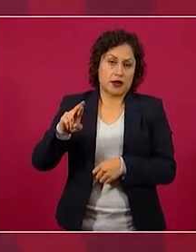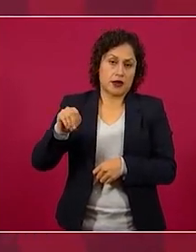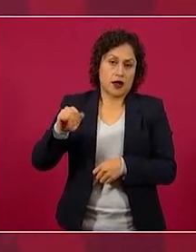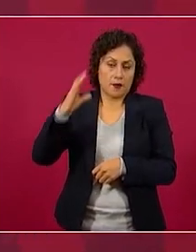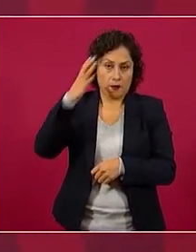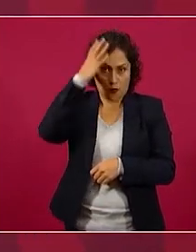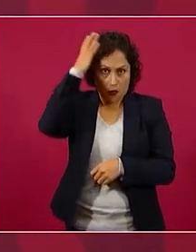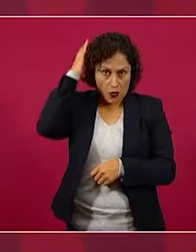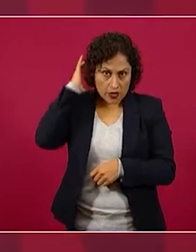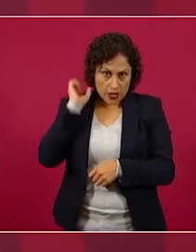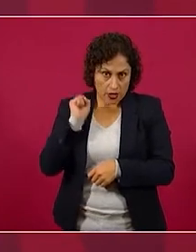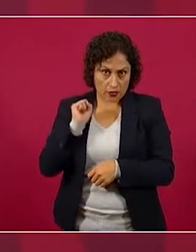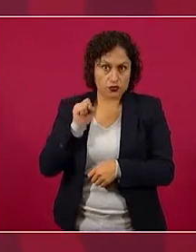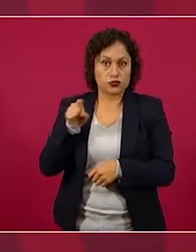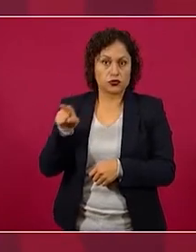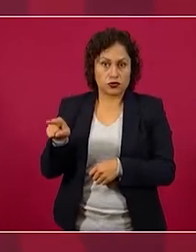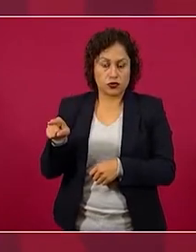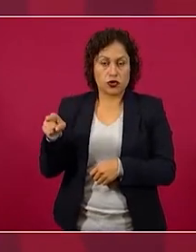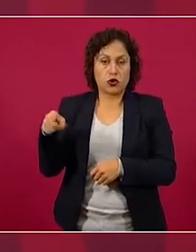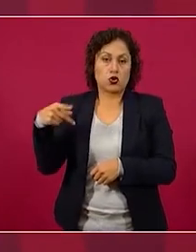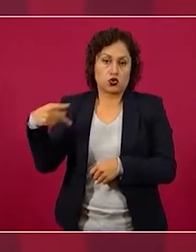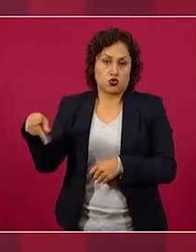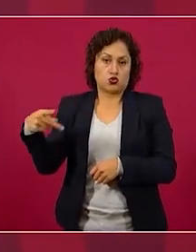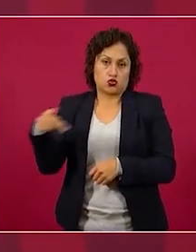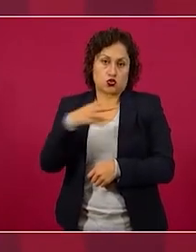del cura Morelos que tuvo un hijo